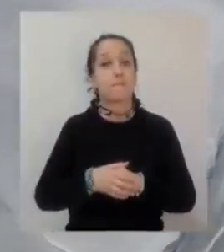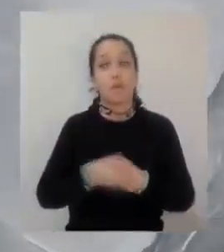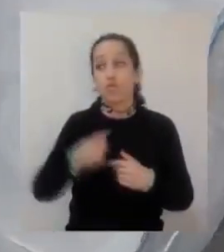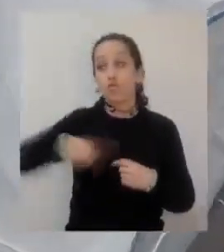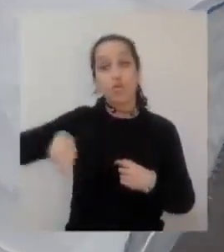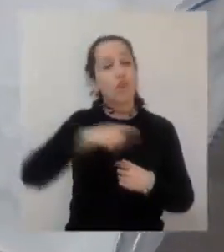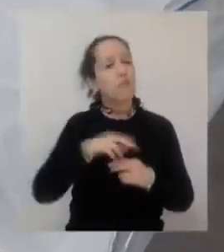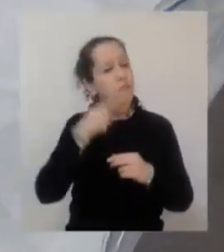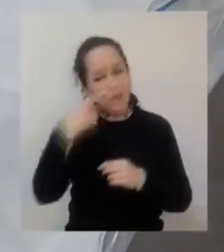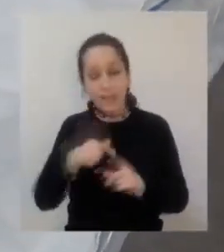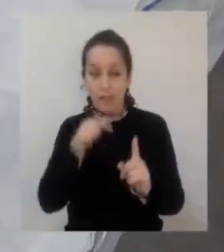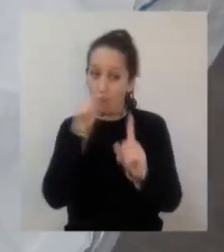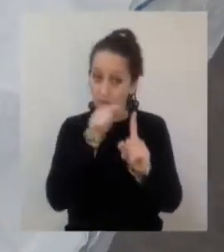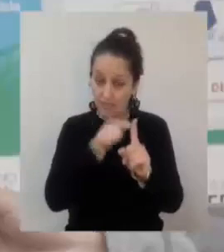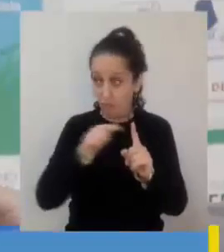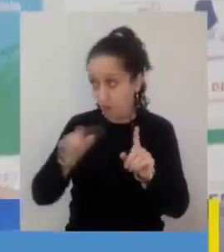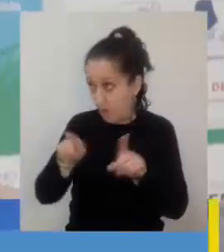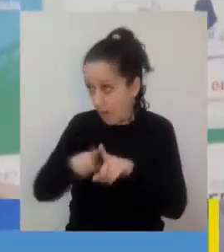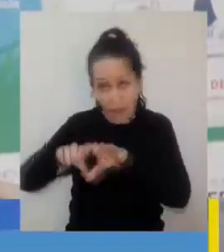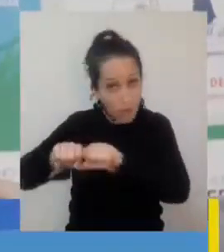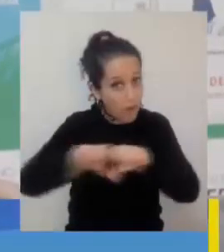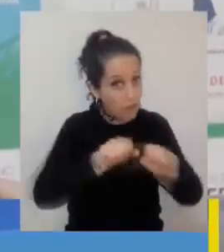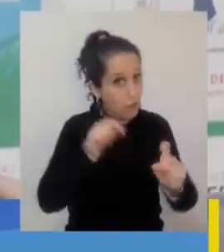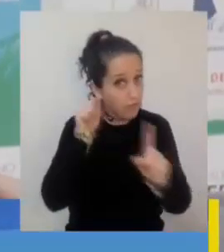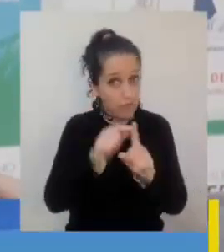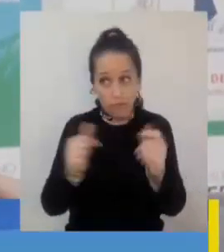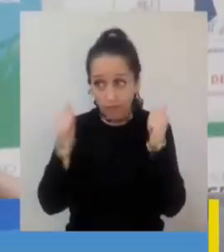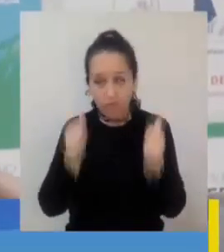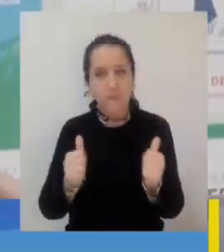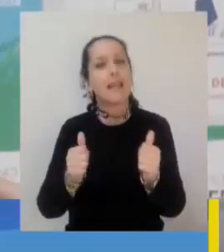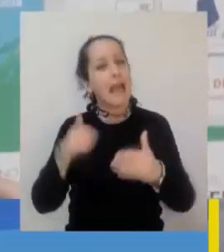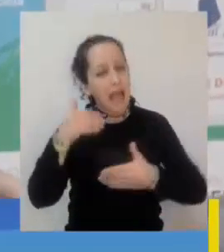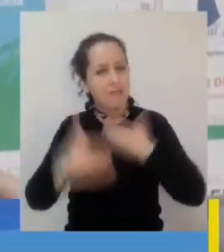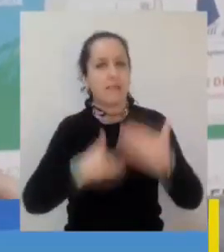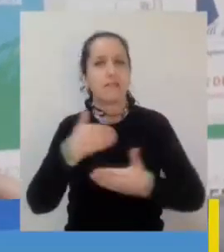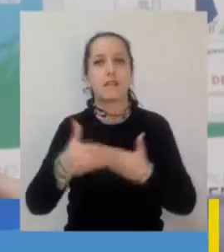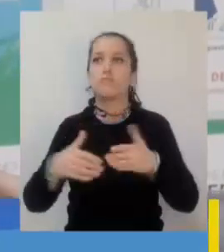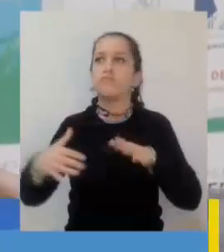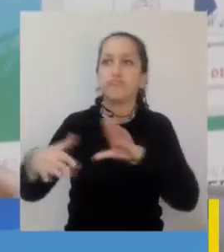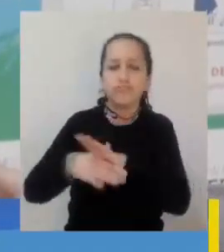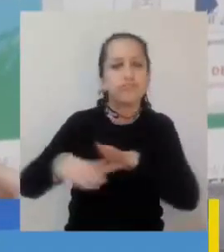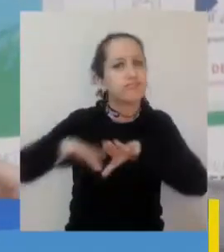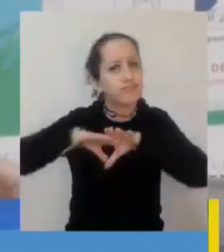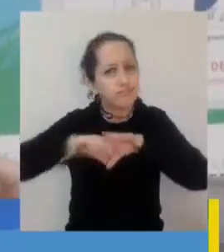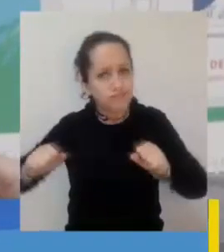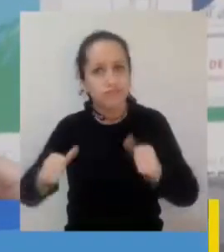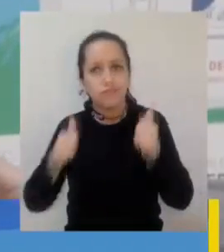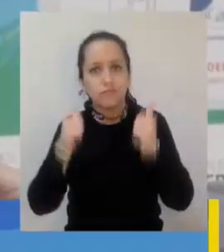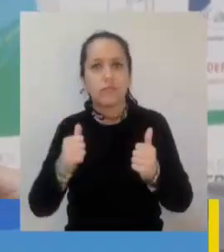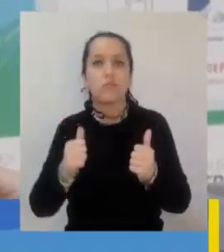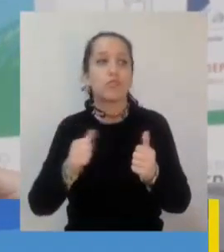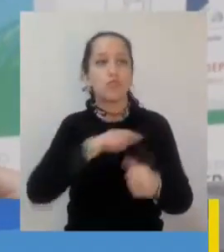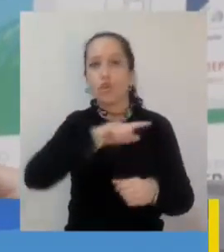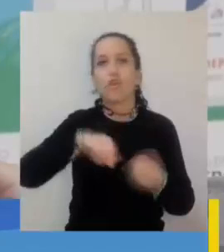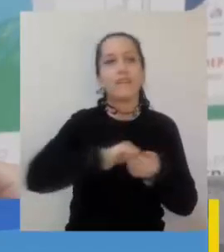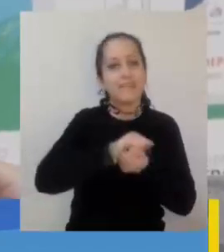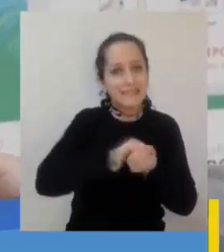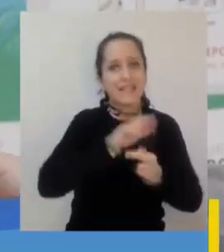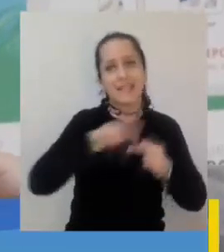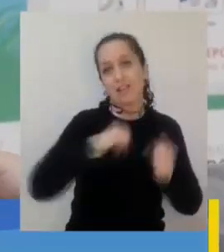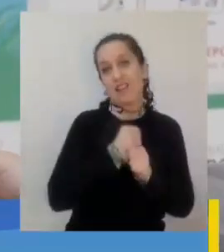lado y hacer un buen acuerdo, convenio bueno para que todos los recicladores